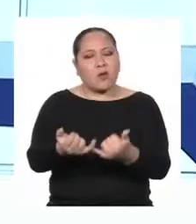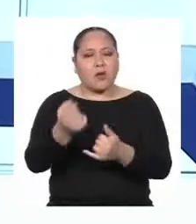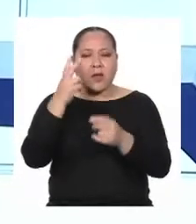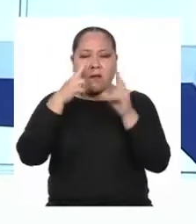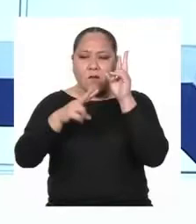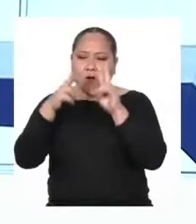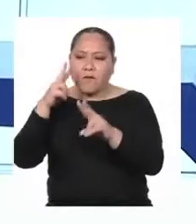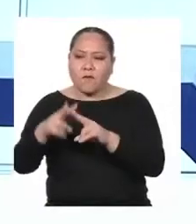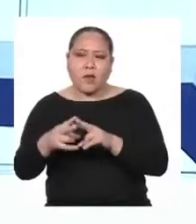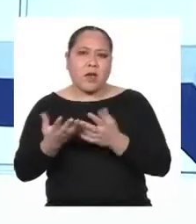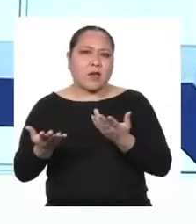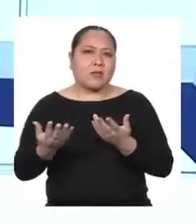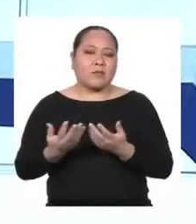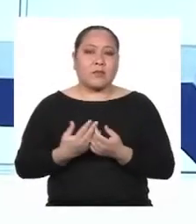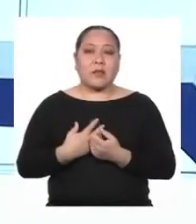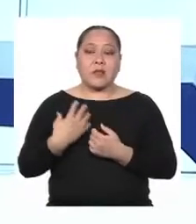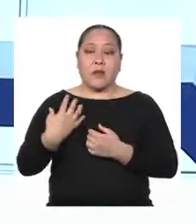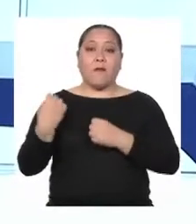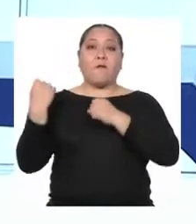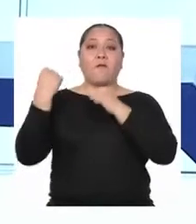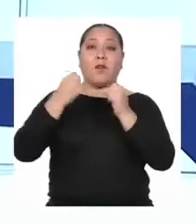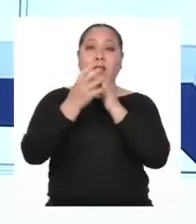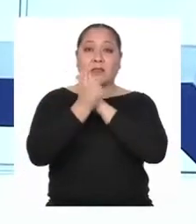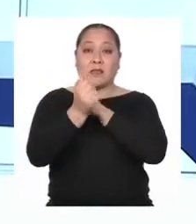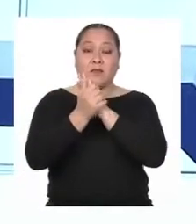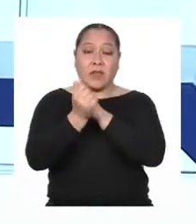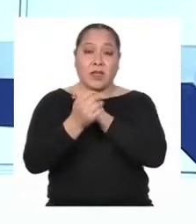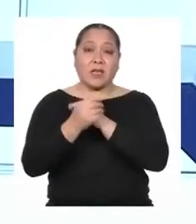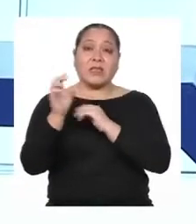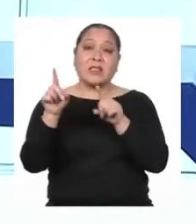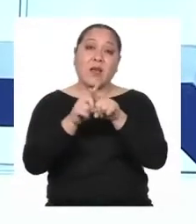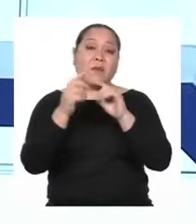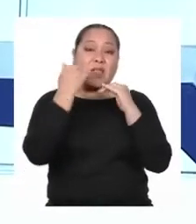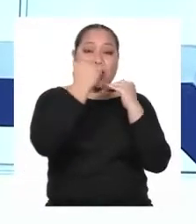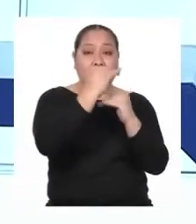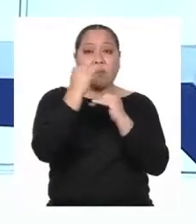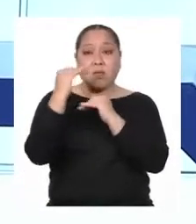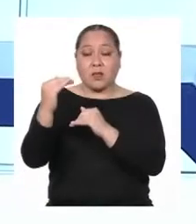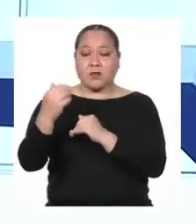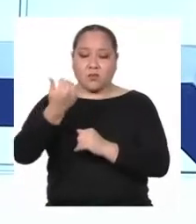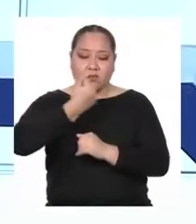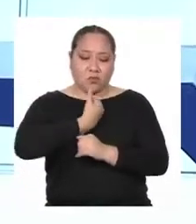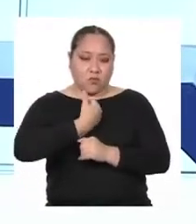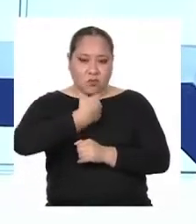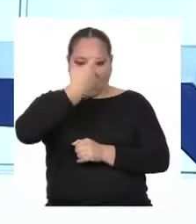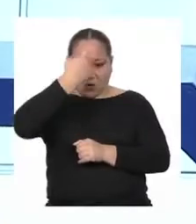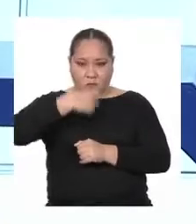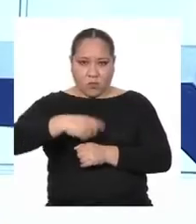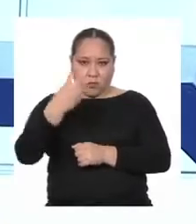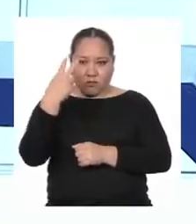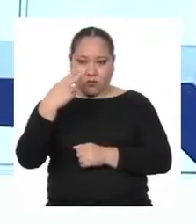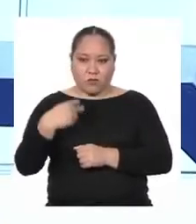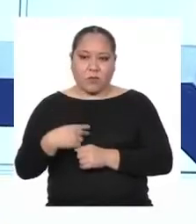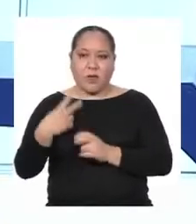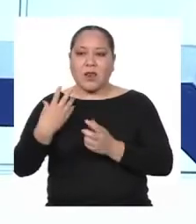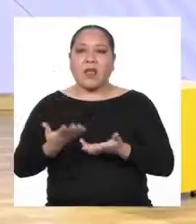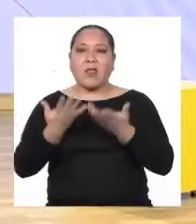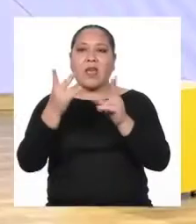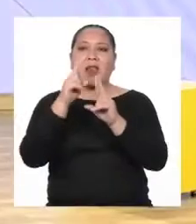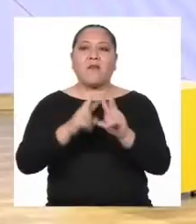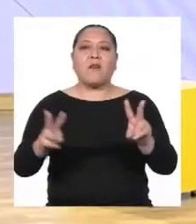de reconocer nuestras potencialidades y limitaciones Partiendo de uno mismo para valorar la diversidad